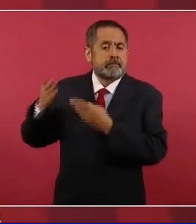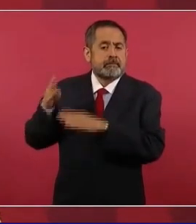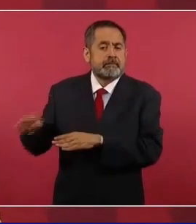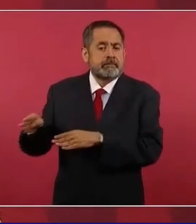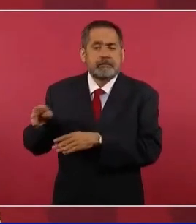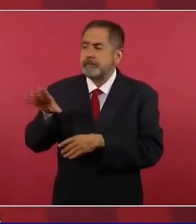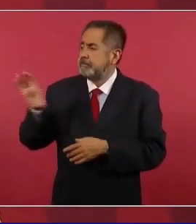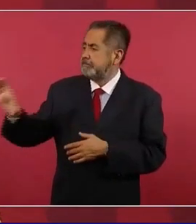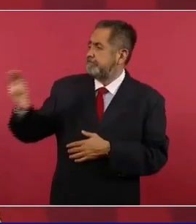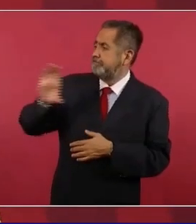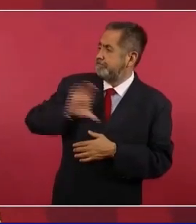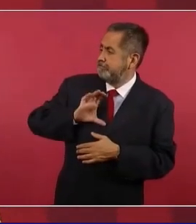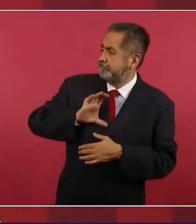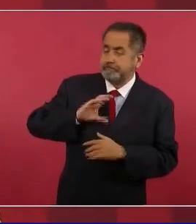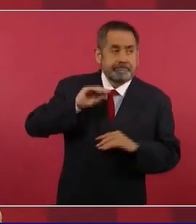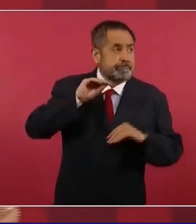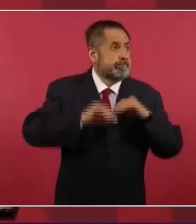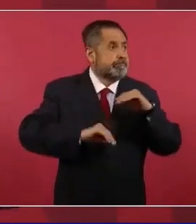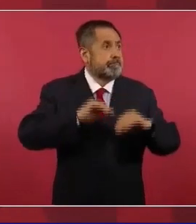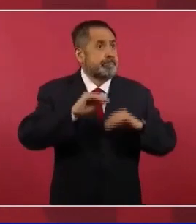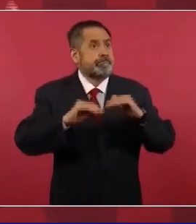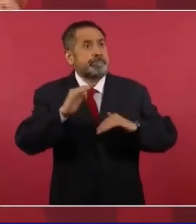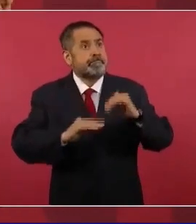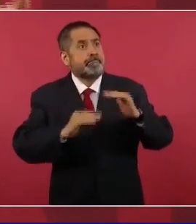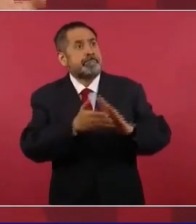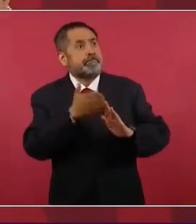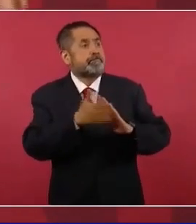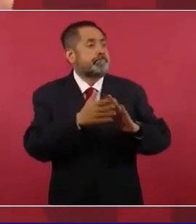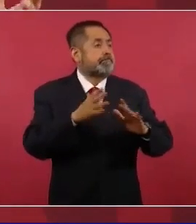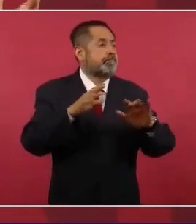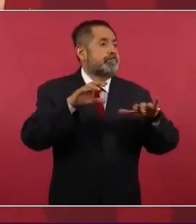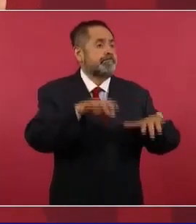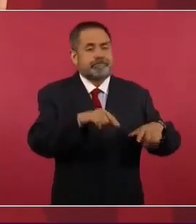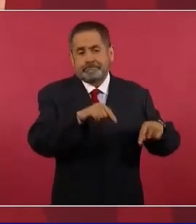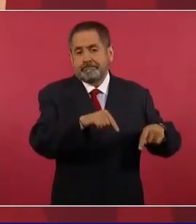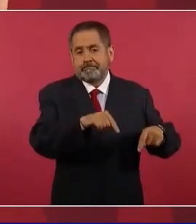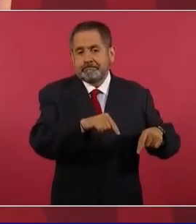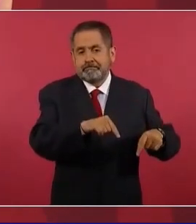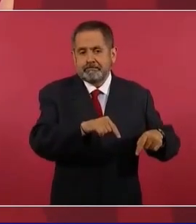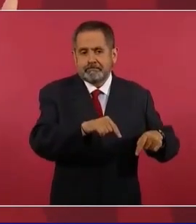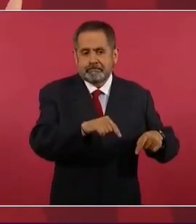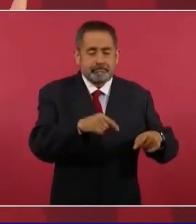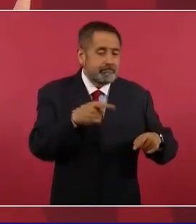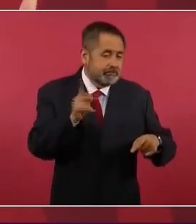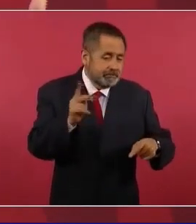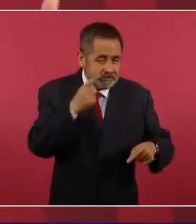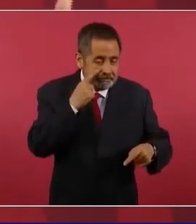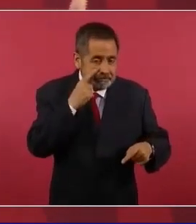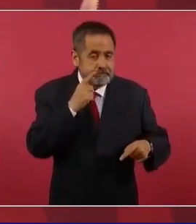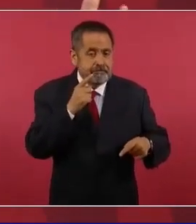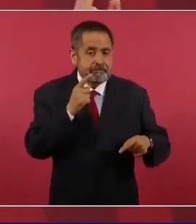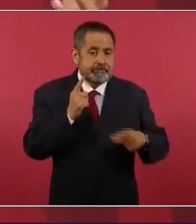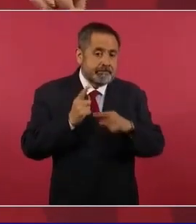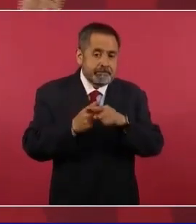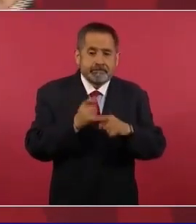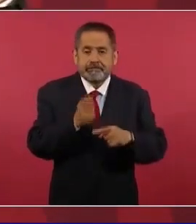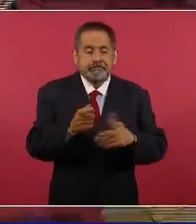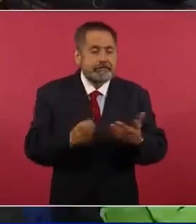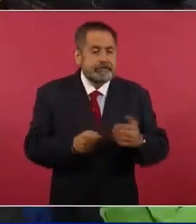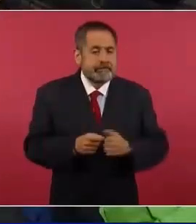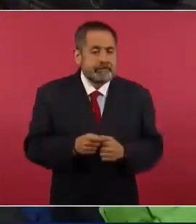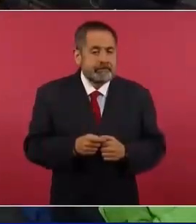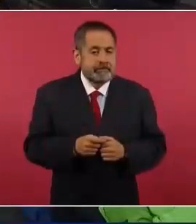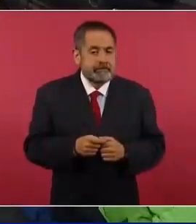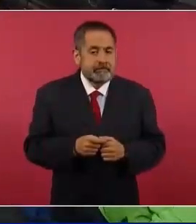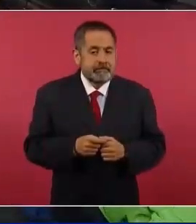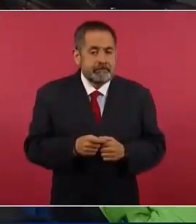pero además desde